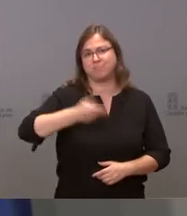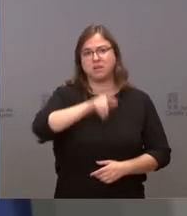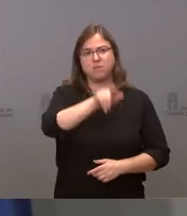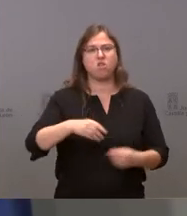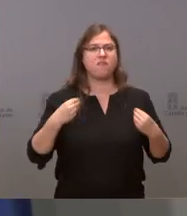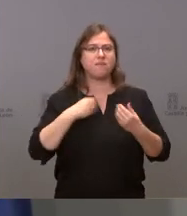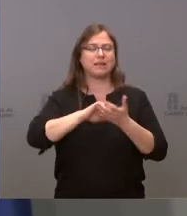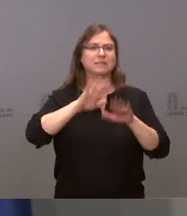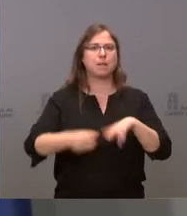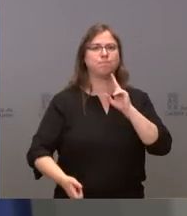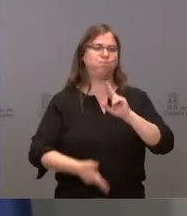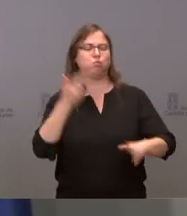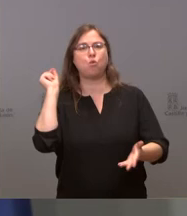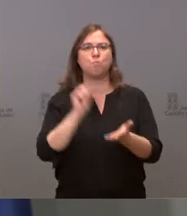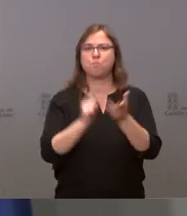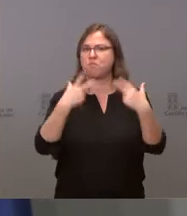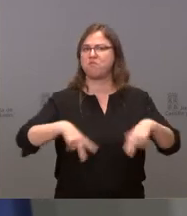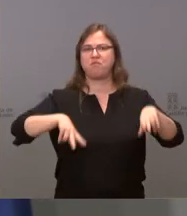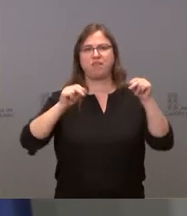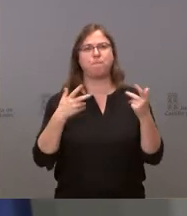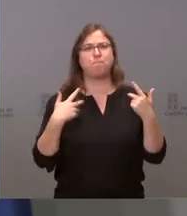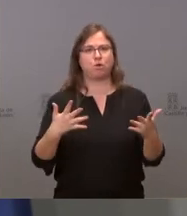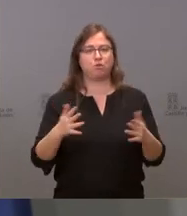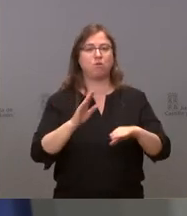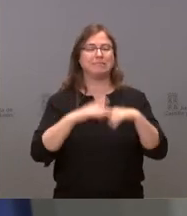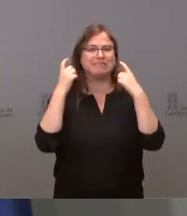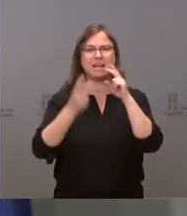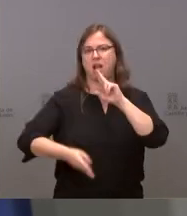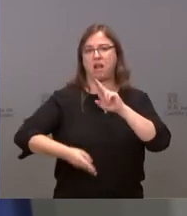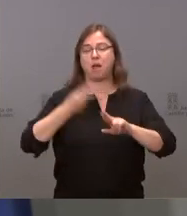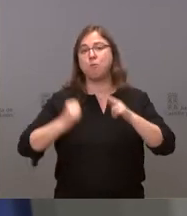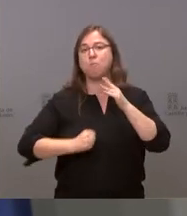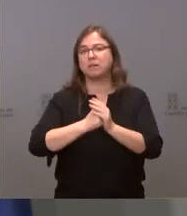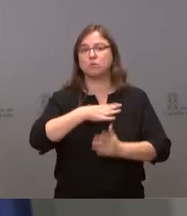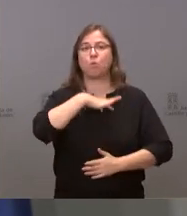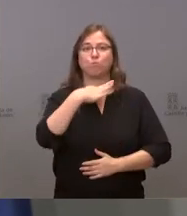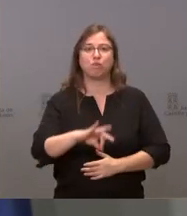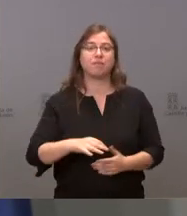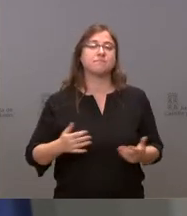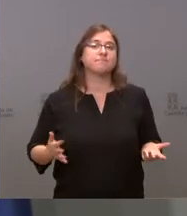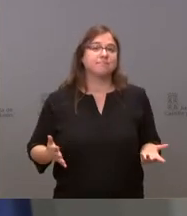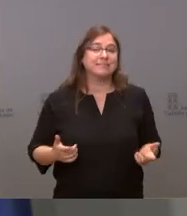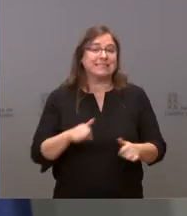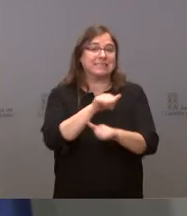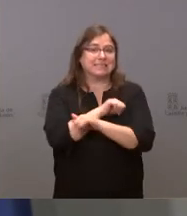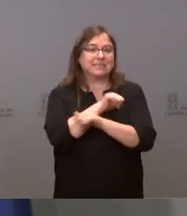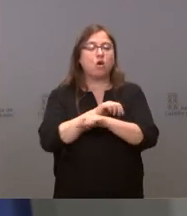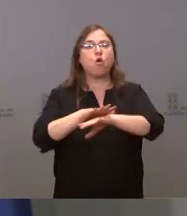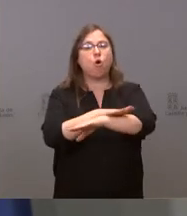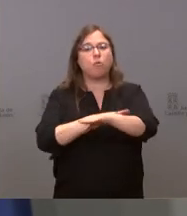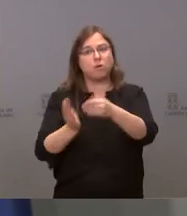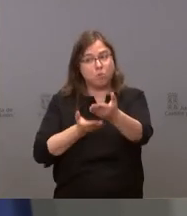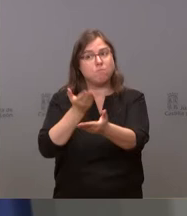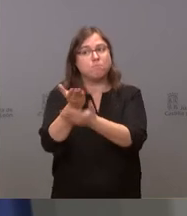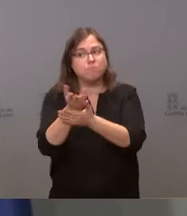vital acabar lo antes posible, ser lo más rápido posible. Esperamos que el Gobierno atienda esta petición